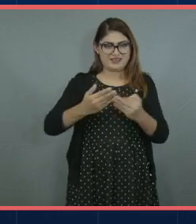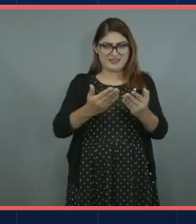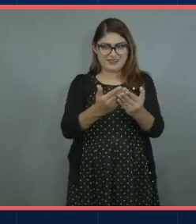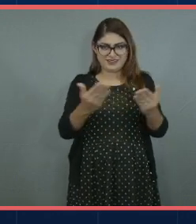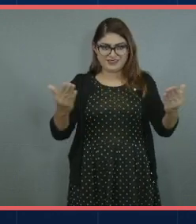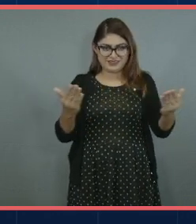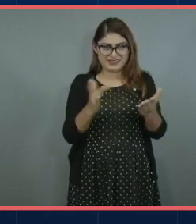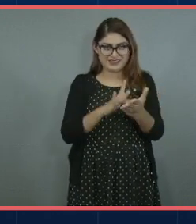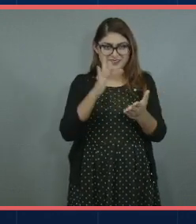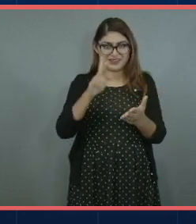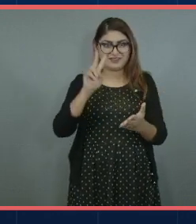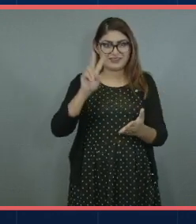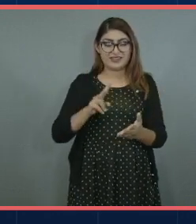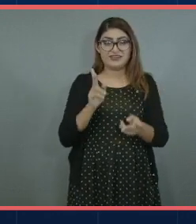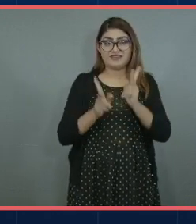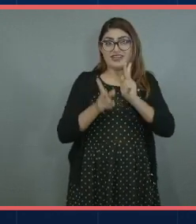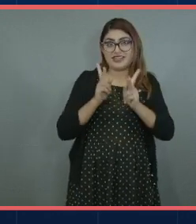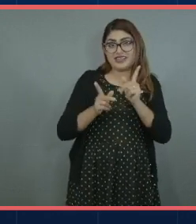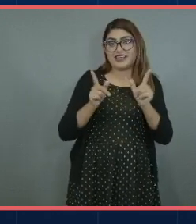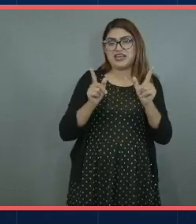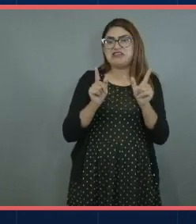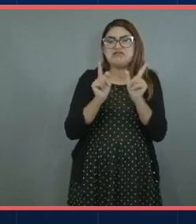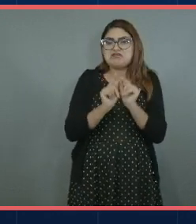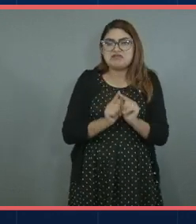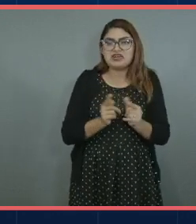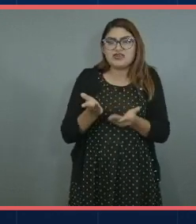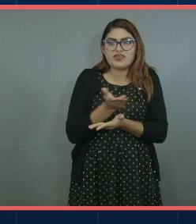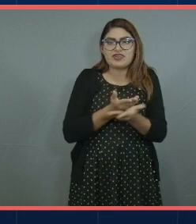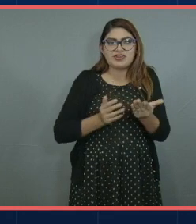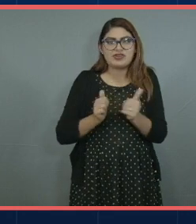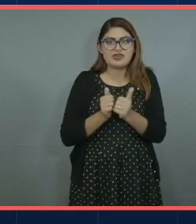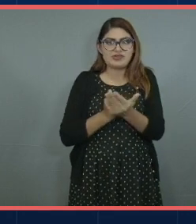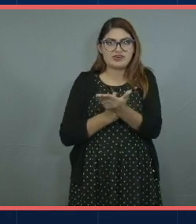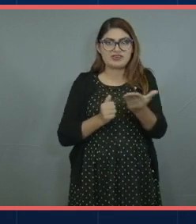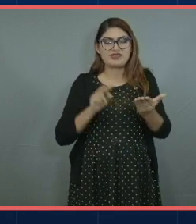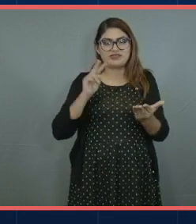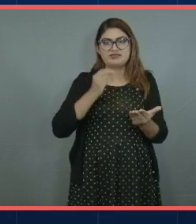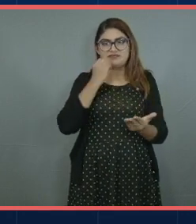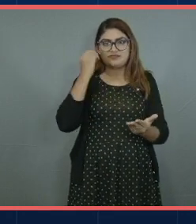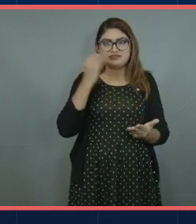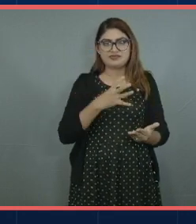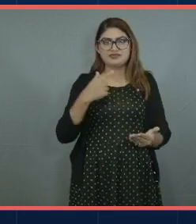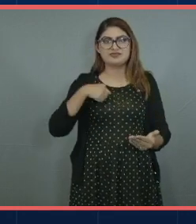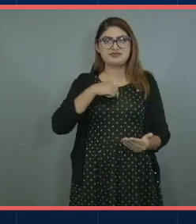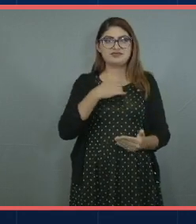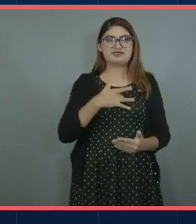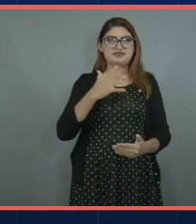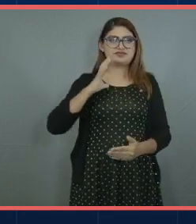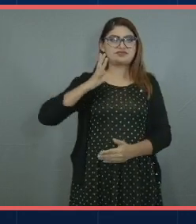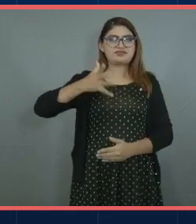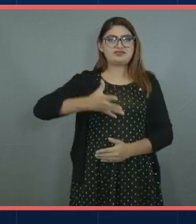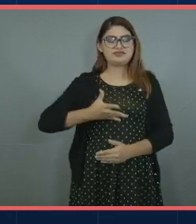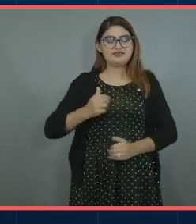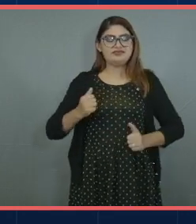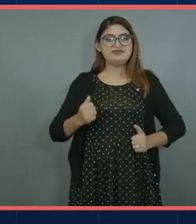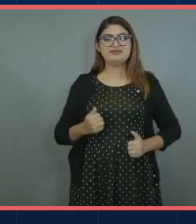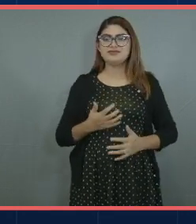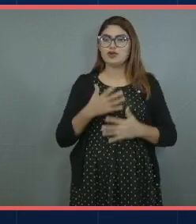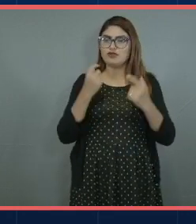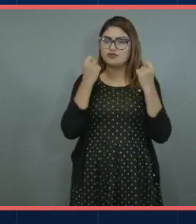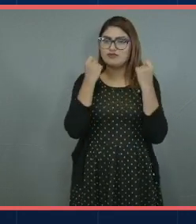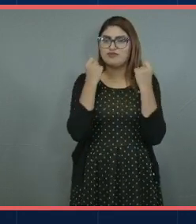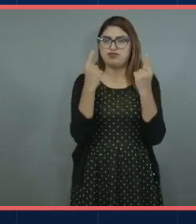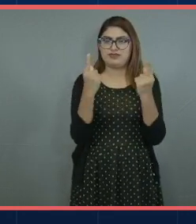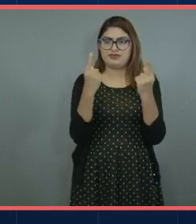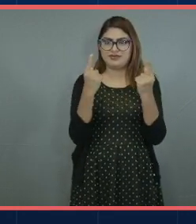inspirador platicar un ratito con ustedes definitivamente que nos llenan de orgullo y admiración son pues